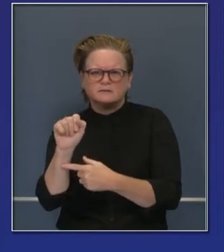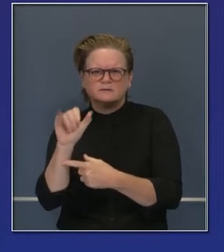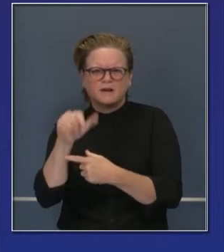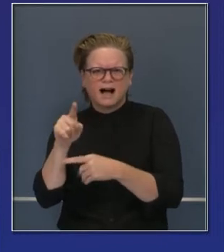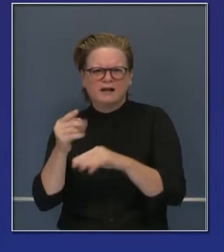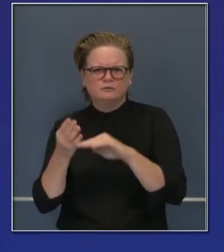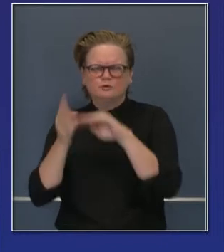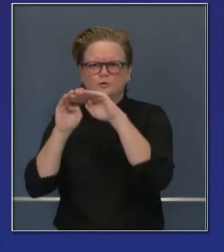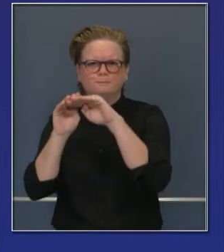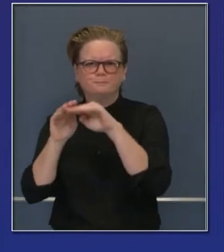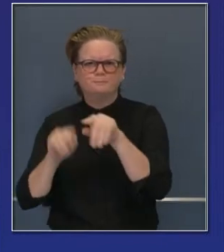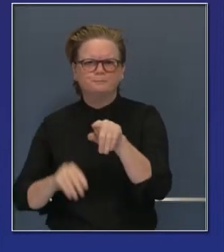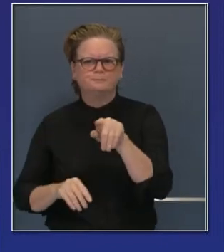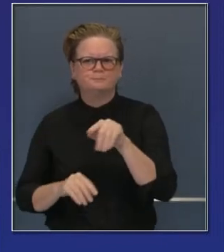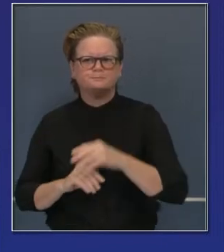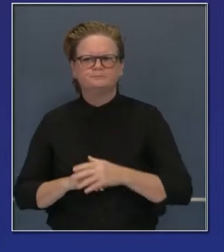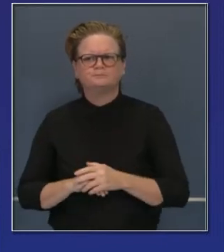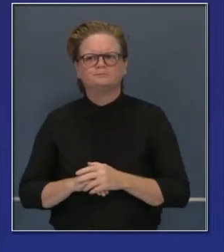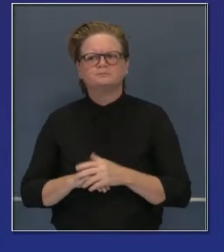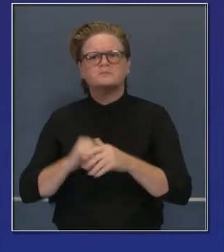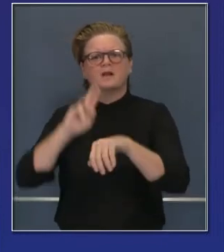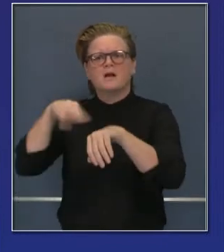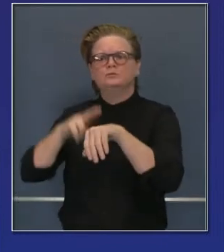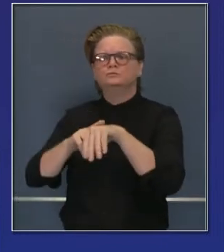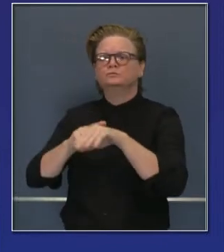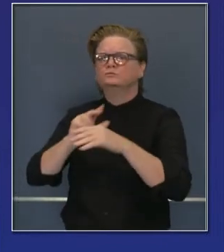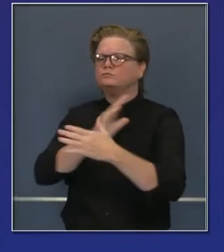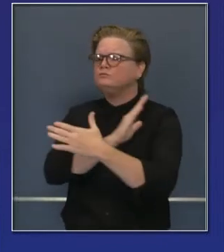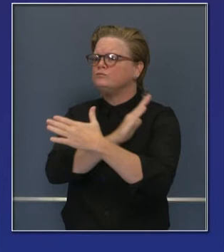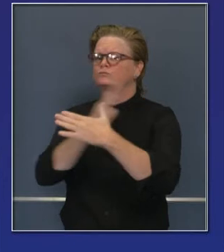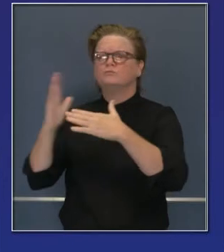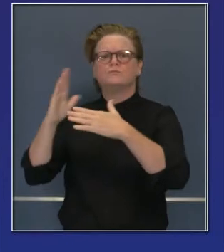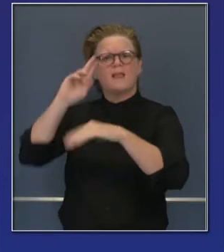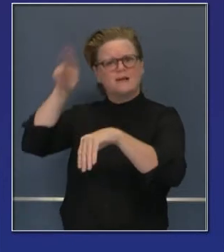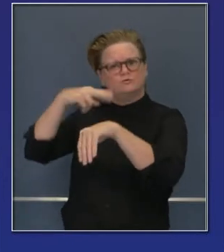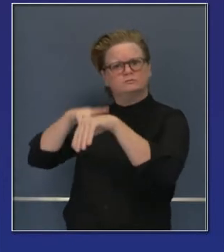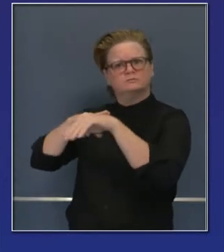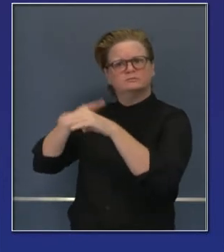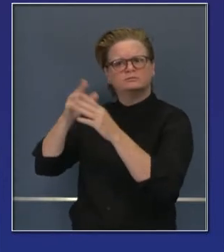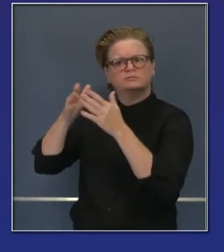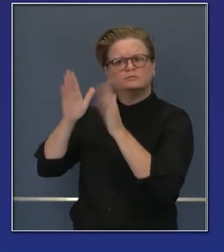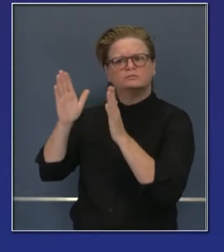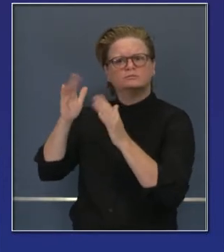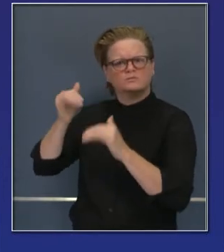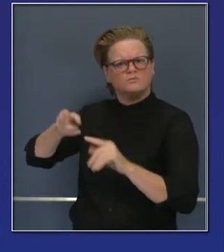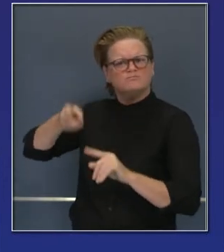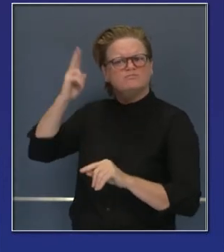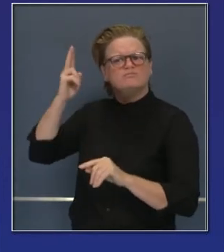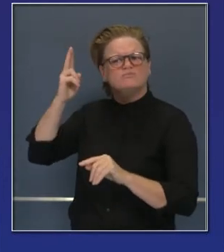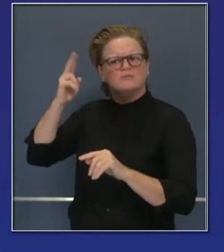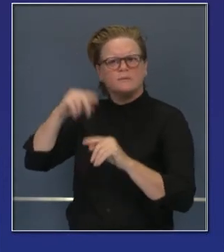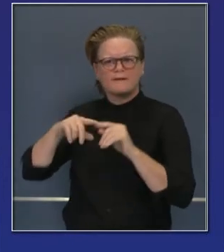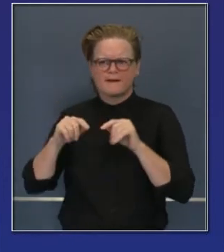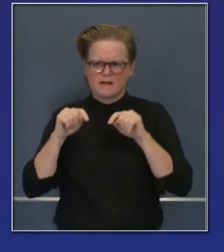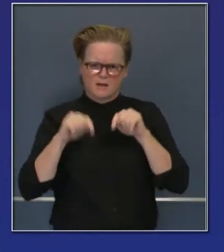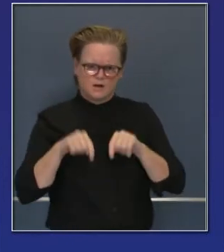días, 9.8 por ciento. Nacionalmente, el índice de positividad de siete días en California,